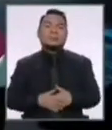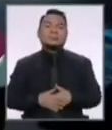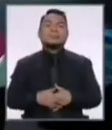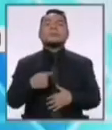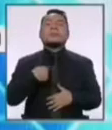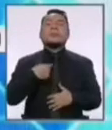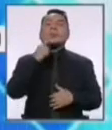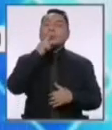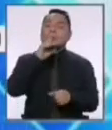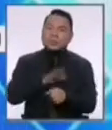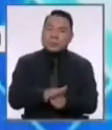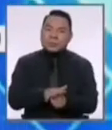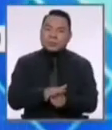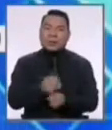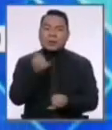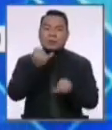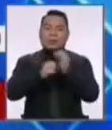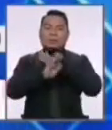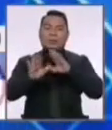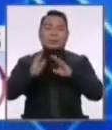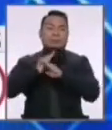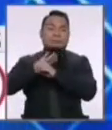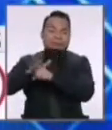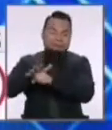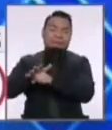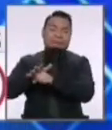Compromiso de acabar con la pandemia.